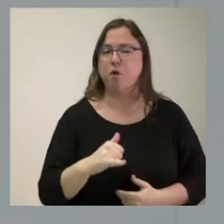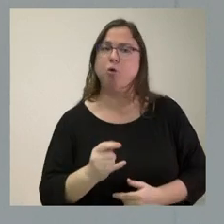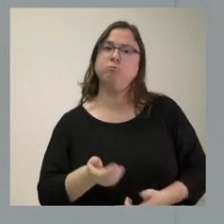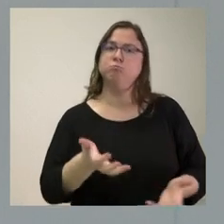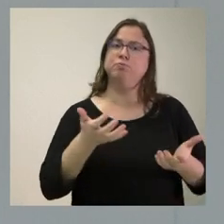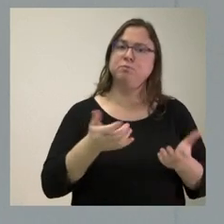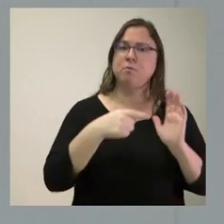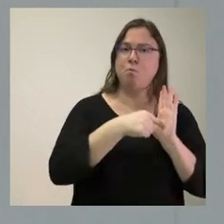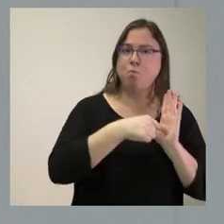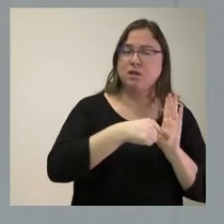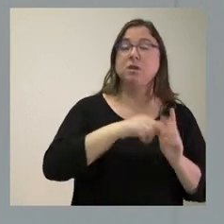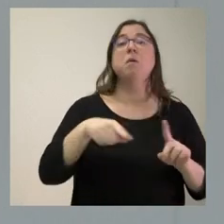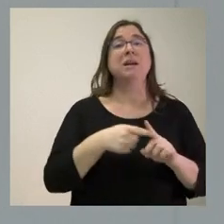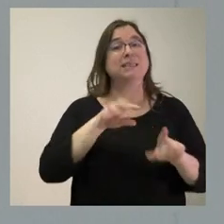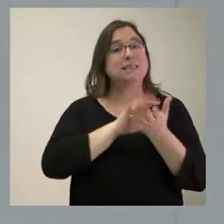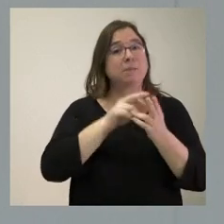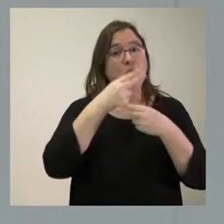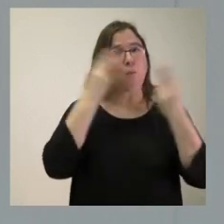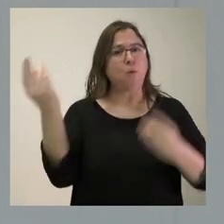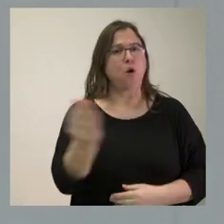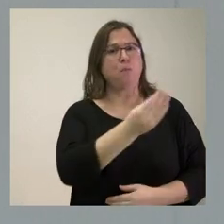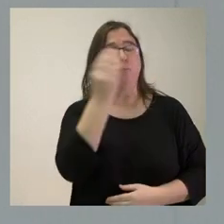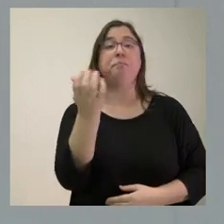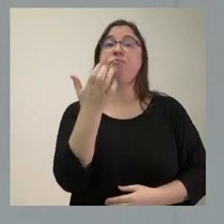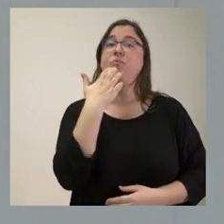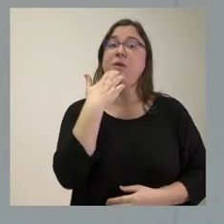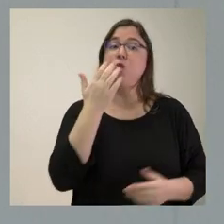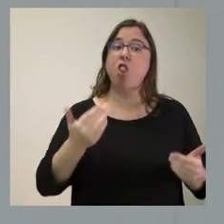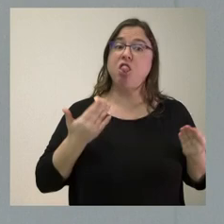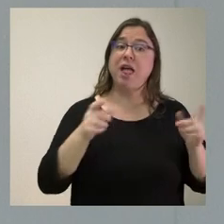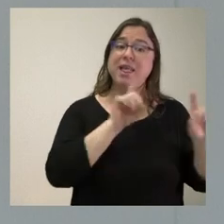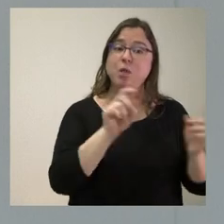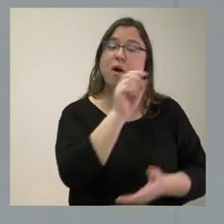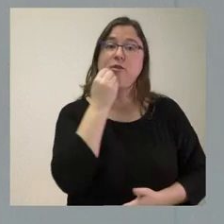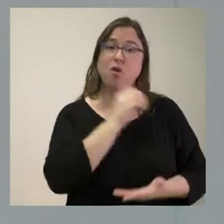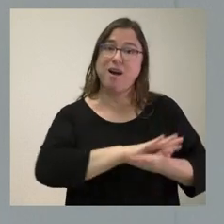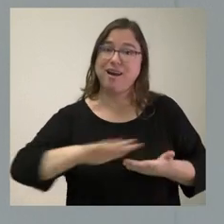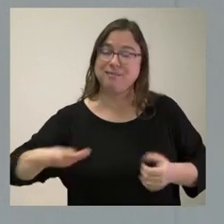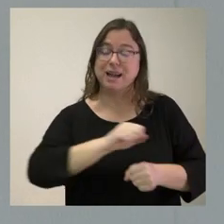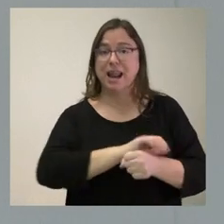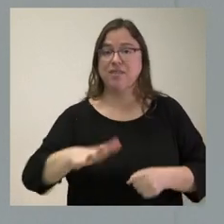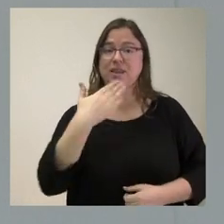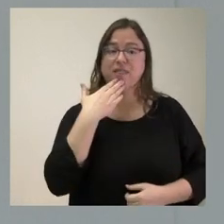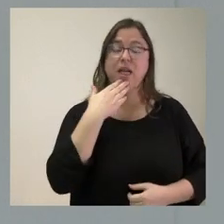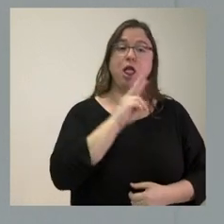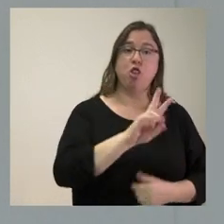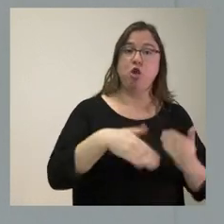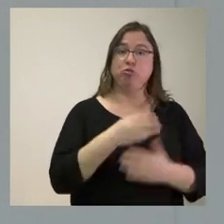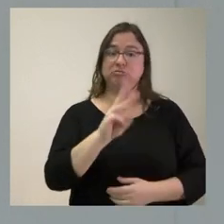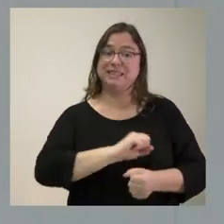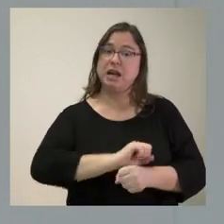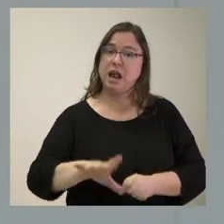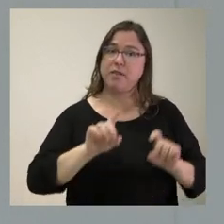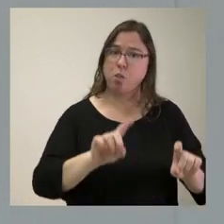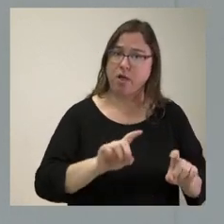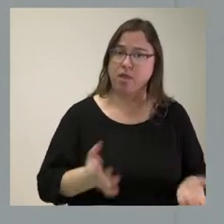los servicios públicos, por ejemplo, implantando la educación gratuita en la etapa de dos a tres años, o hemos conseguido ayudar en mejor